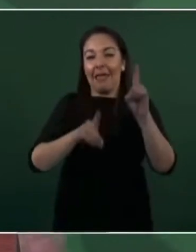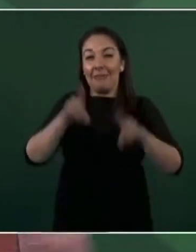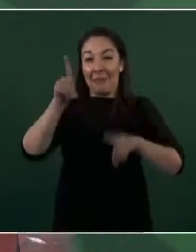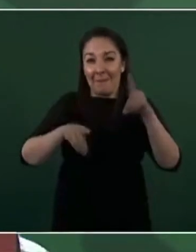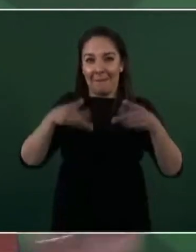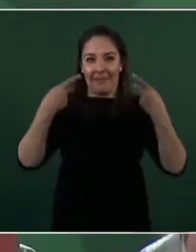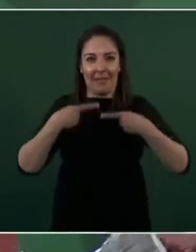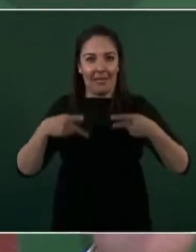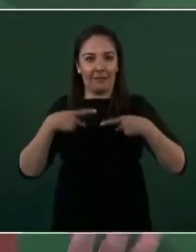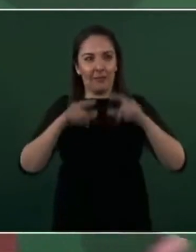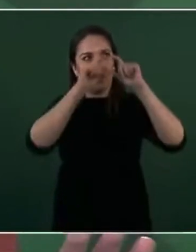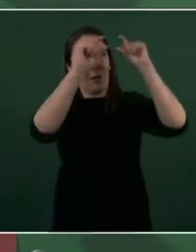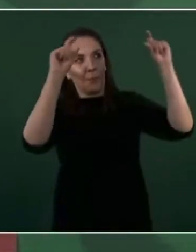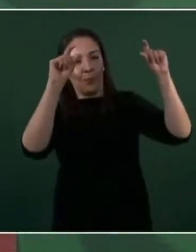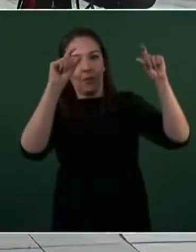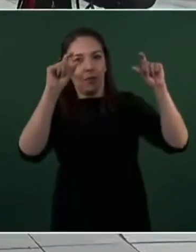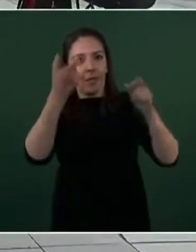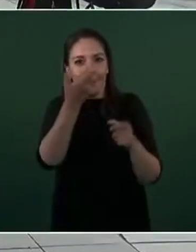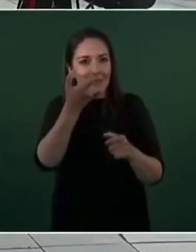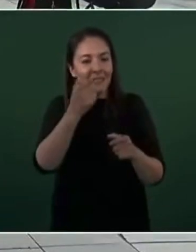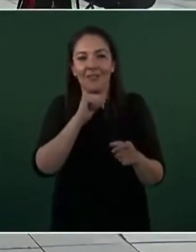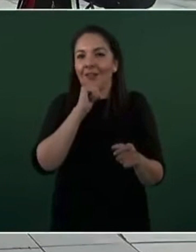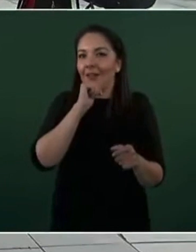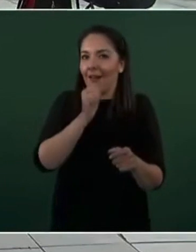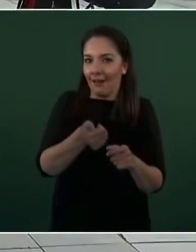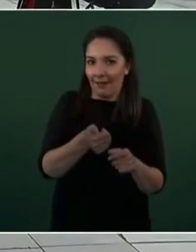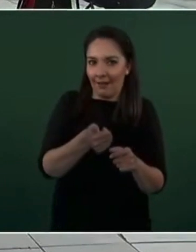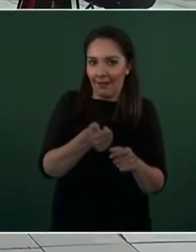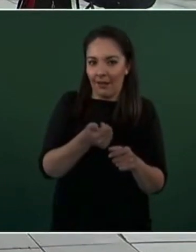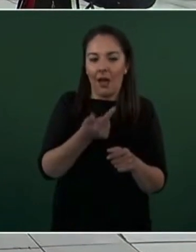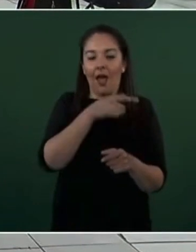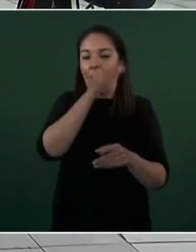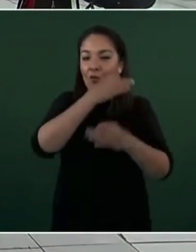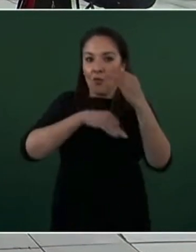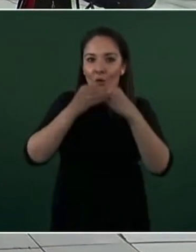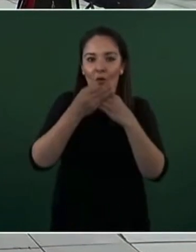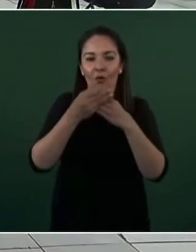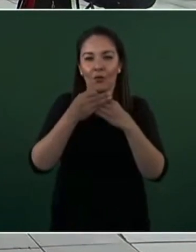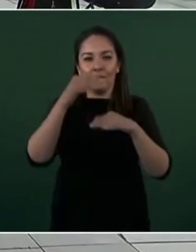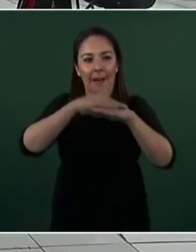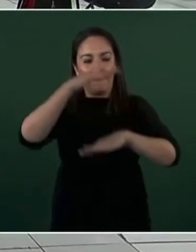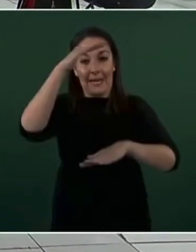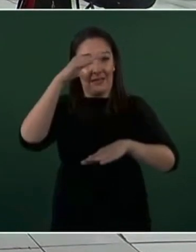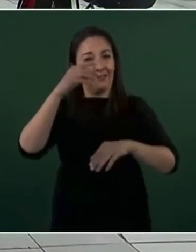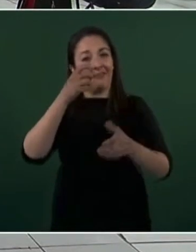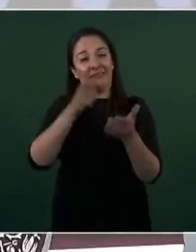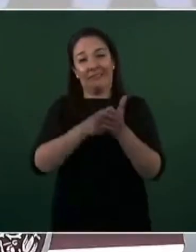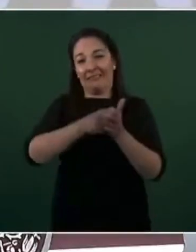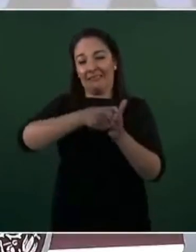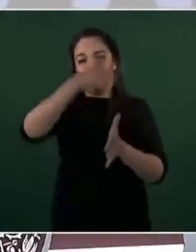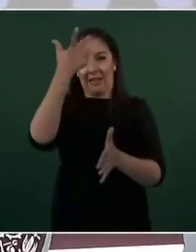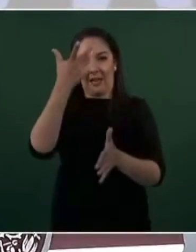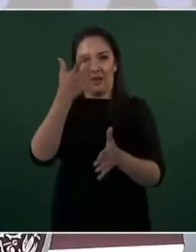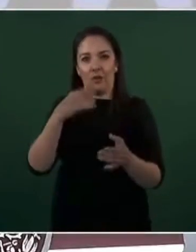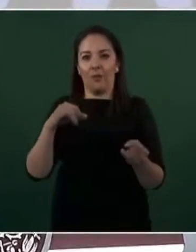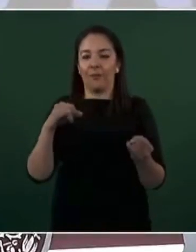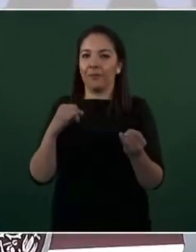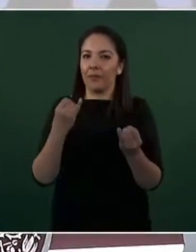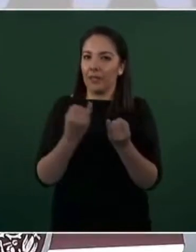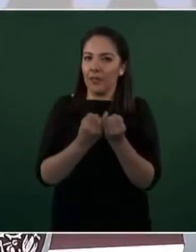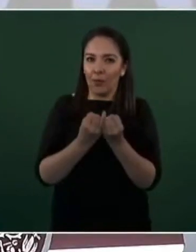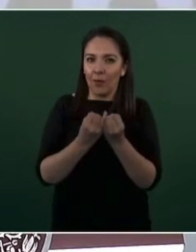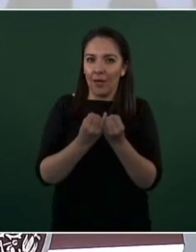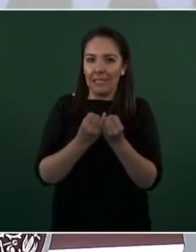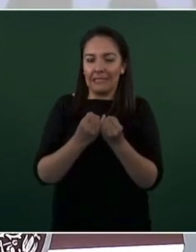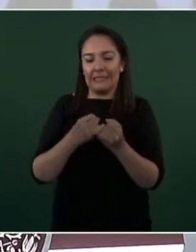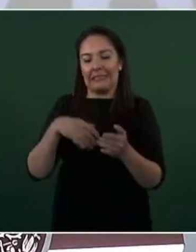exhibido y dieron varios precios a lo largo del día, todos por arriba del promedio. Y GG Gas, también igual, de Pasados